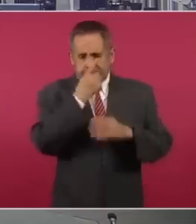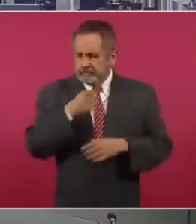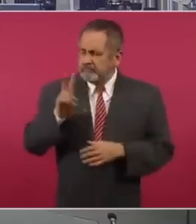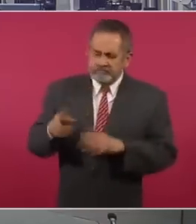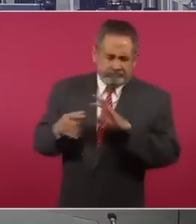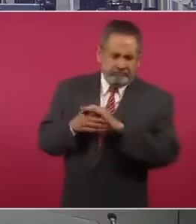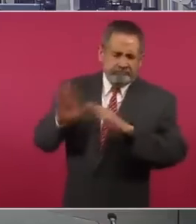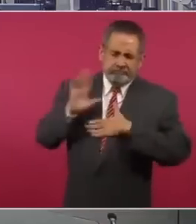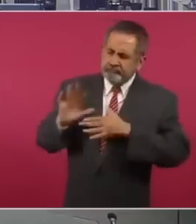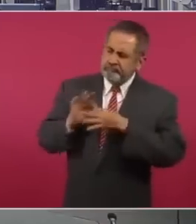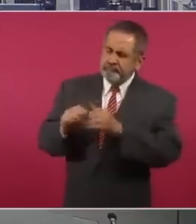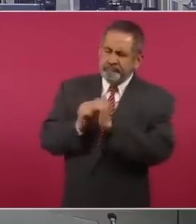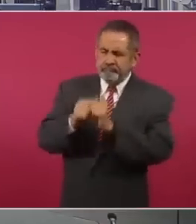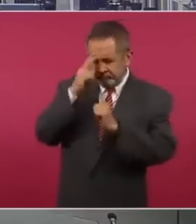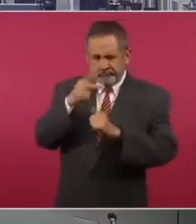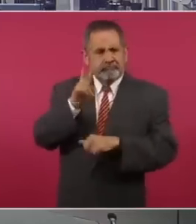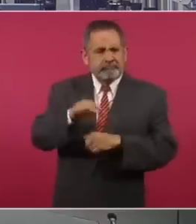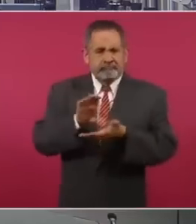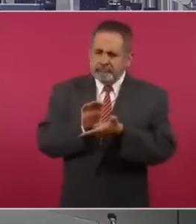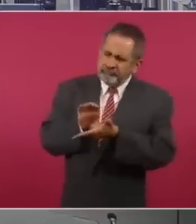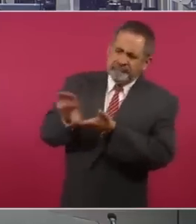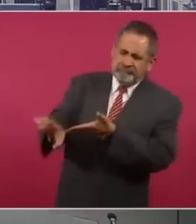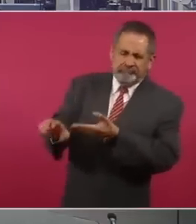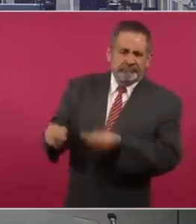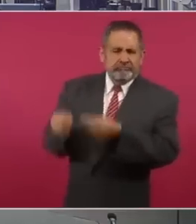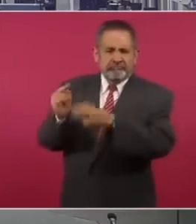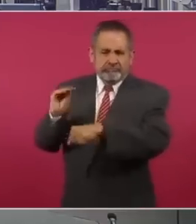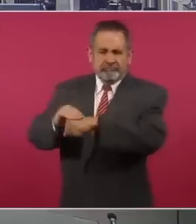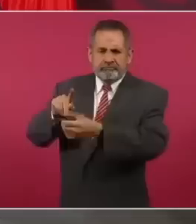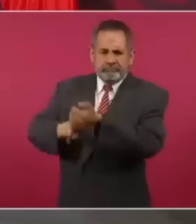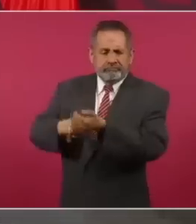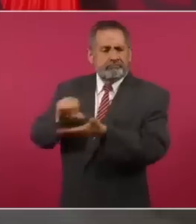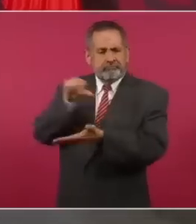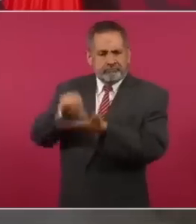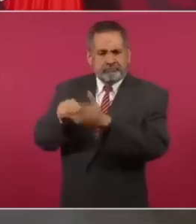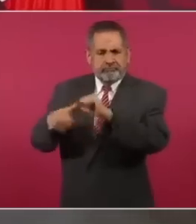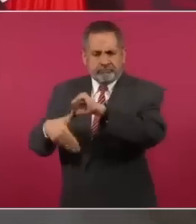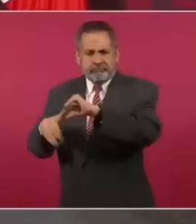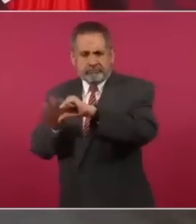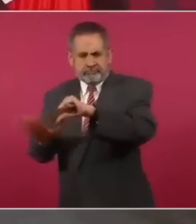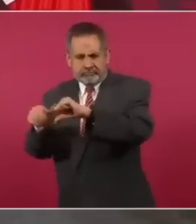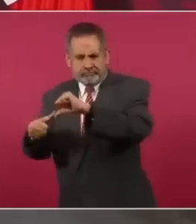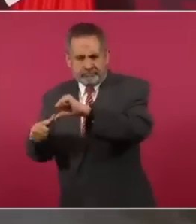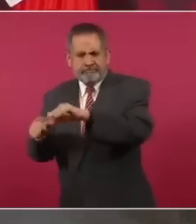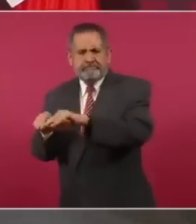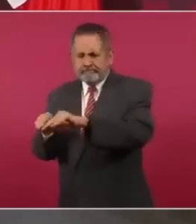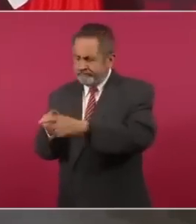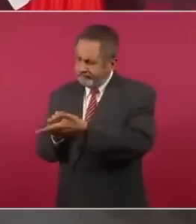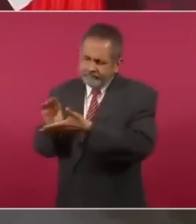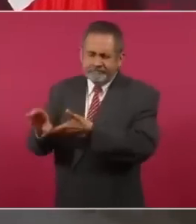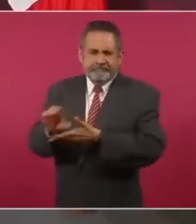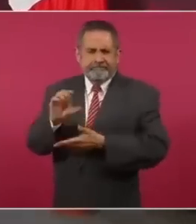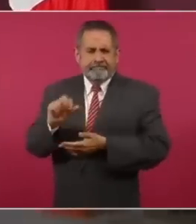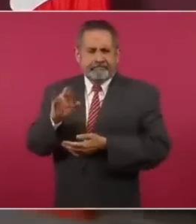de invertir más en Centroamérica, en el